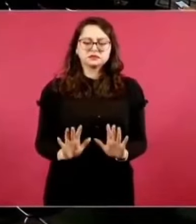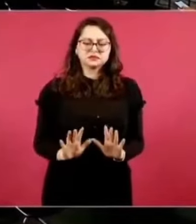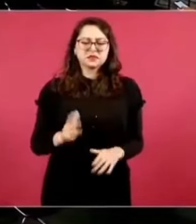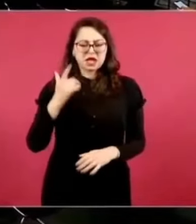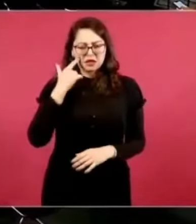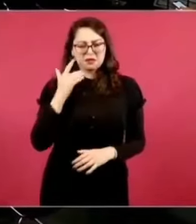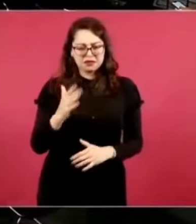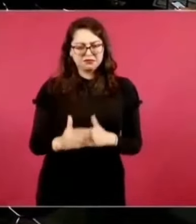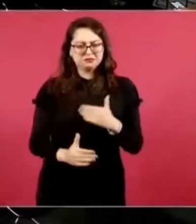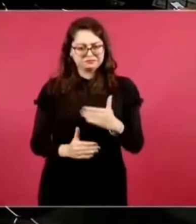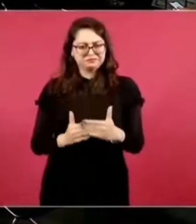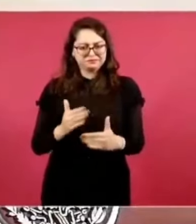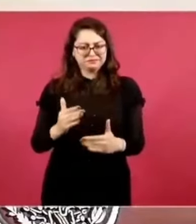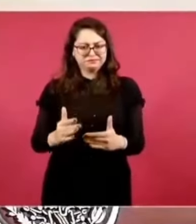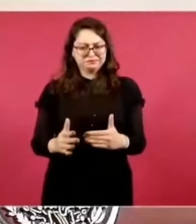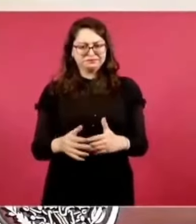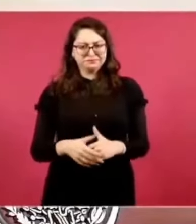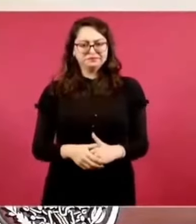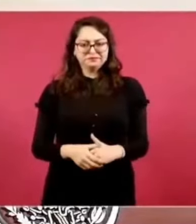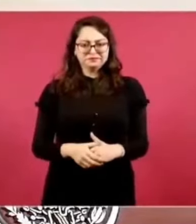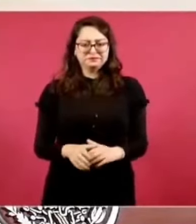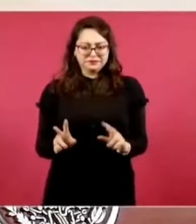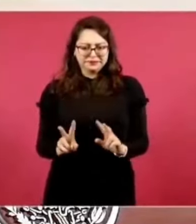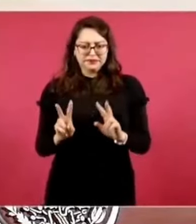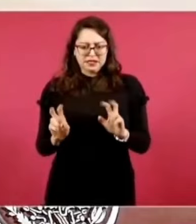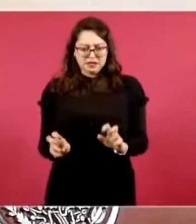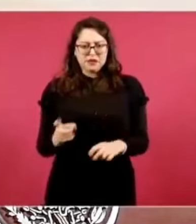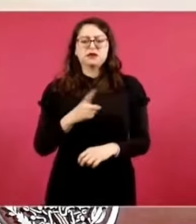Vamos a debatir esto.